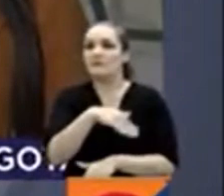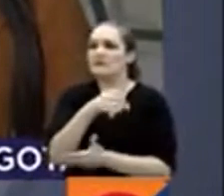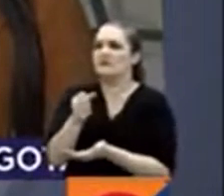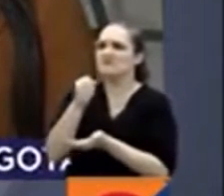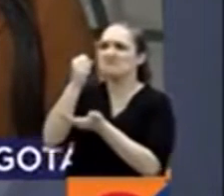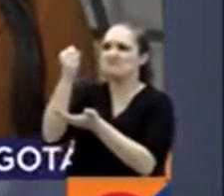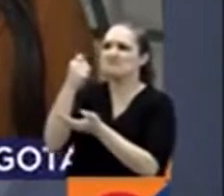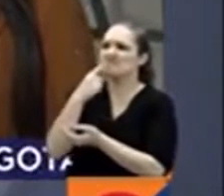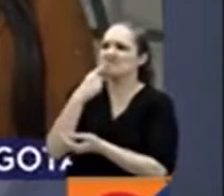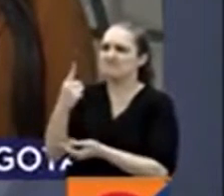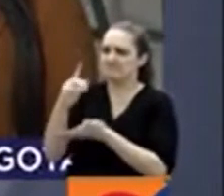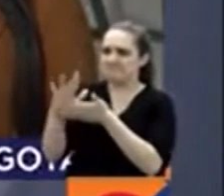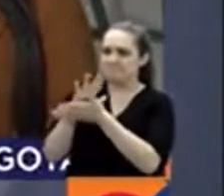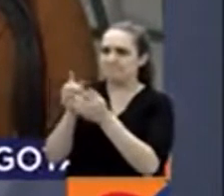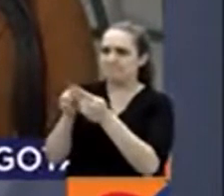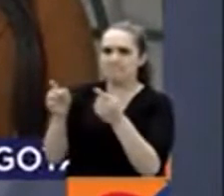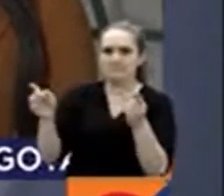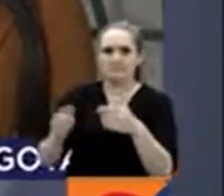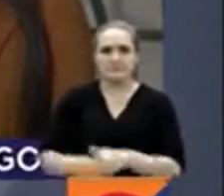divisa? La escuchamos.